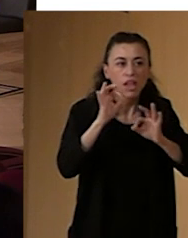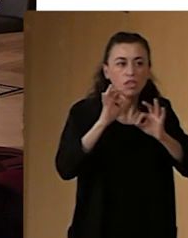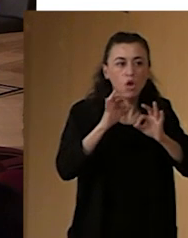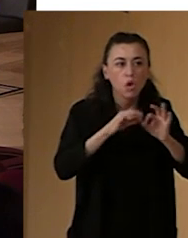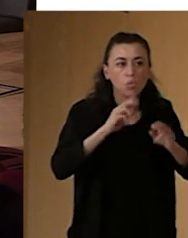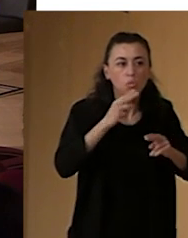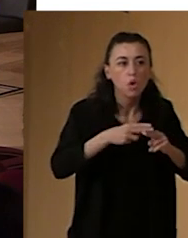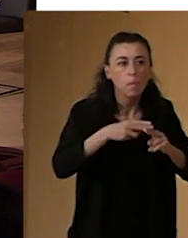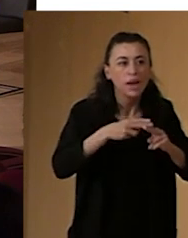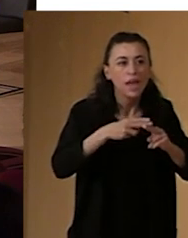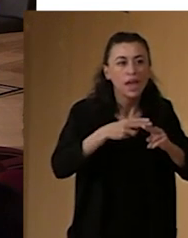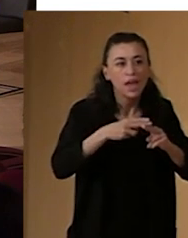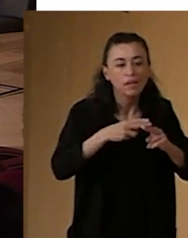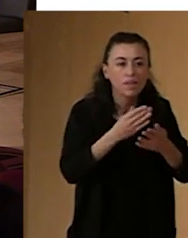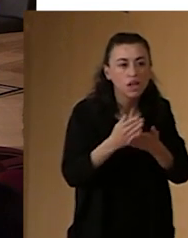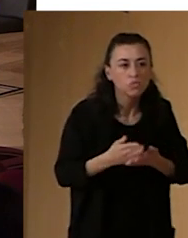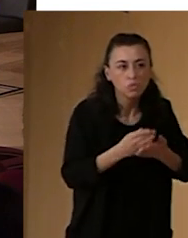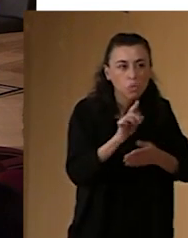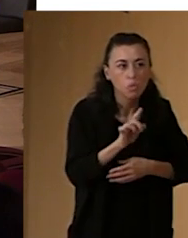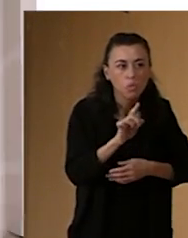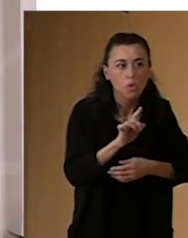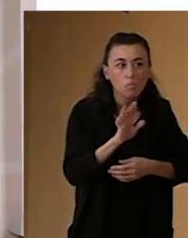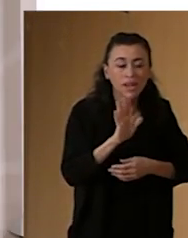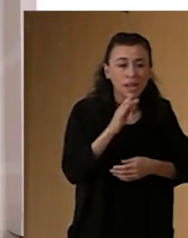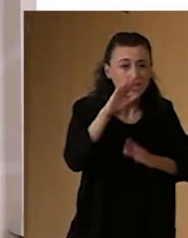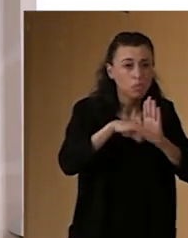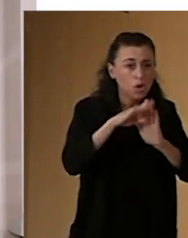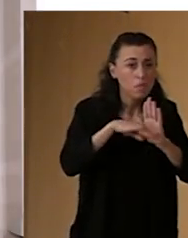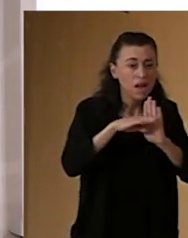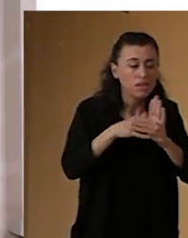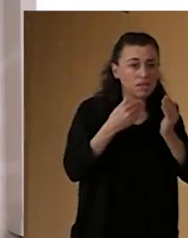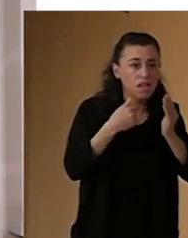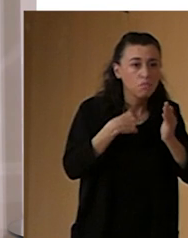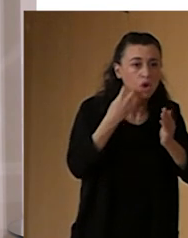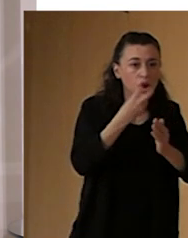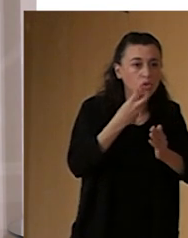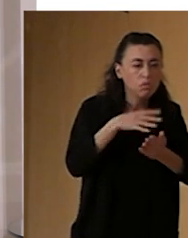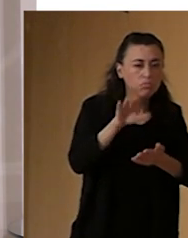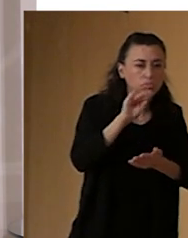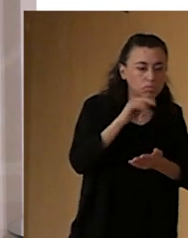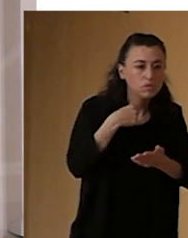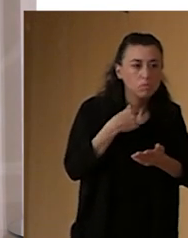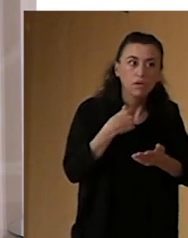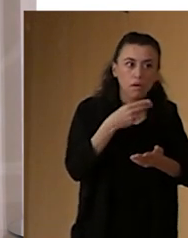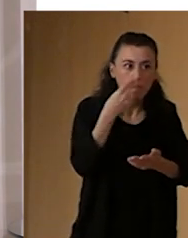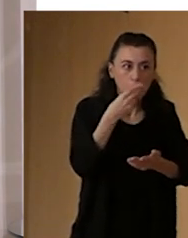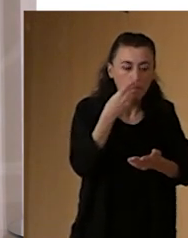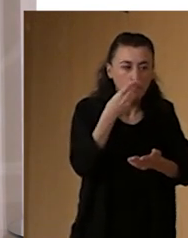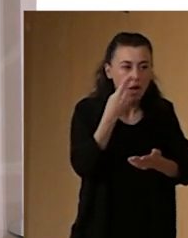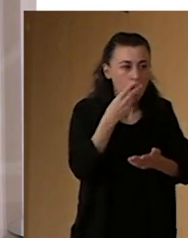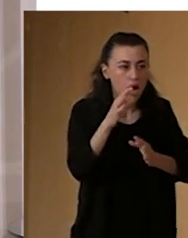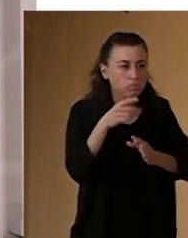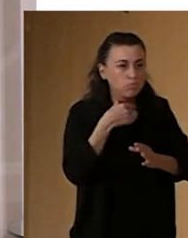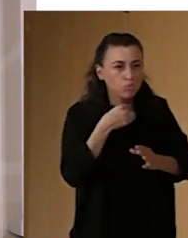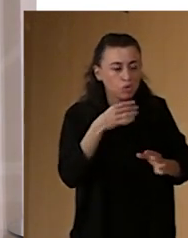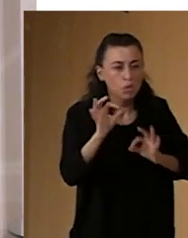Pues gracias a esos primeros planos, con la lectura labial, empezó a interesarse y a gustarle el teatro. Entonces, ella tuvo que